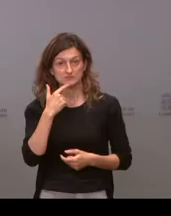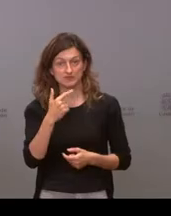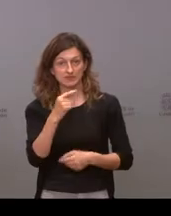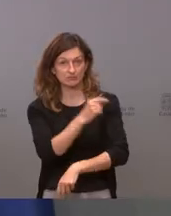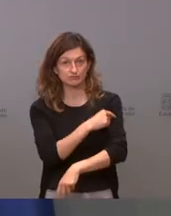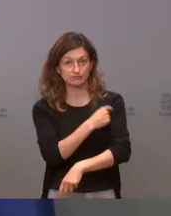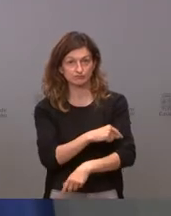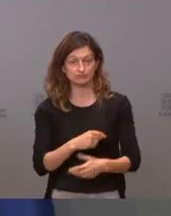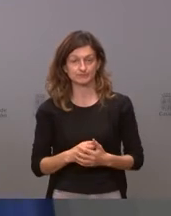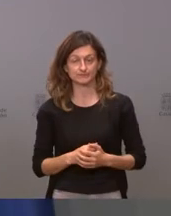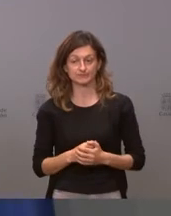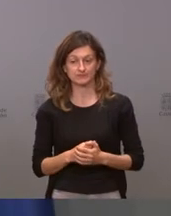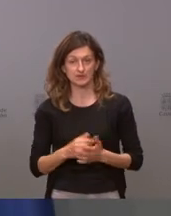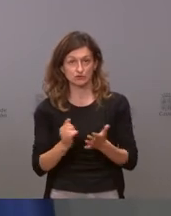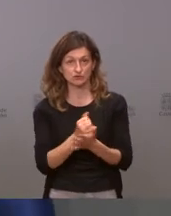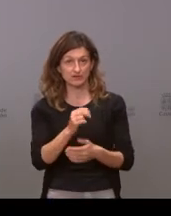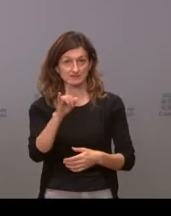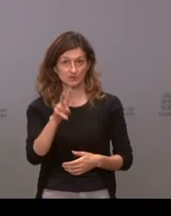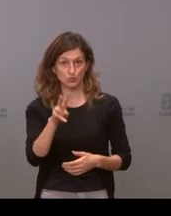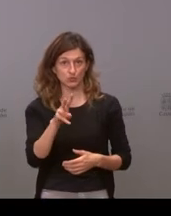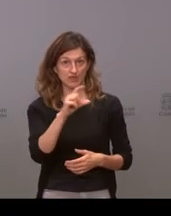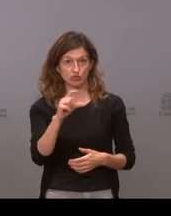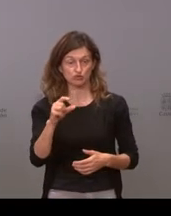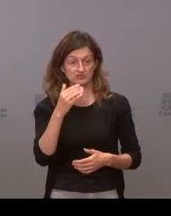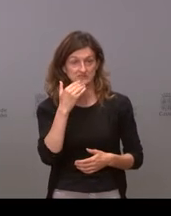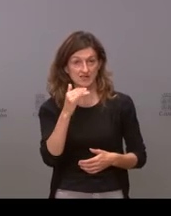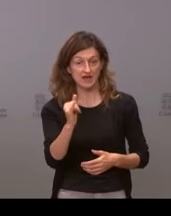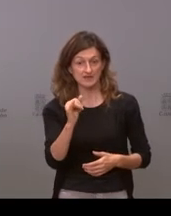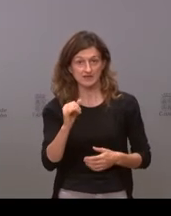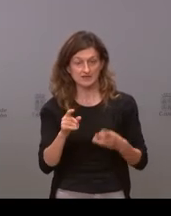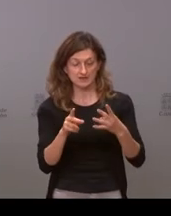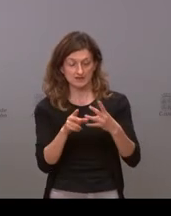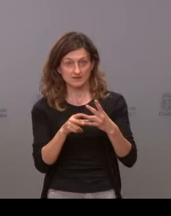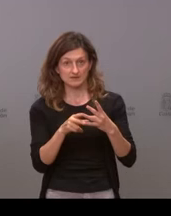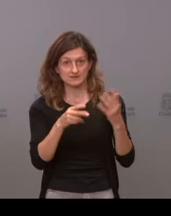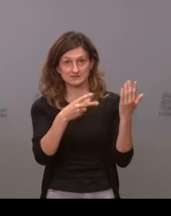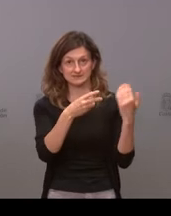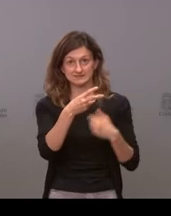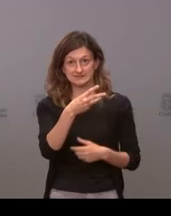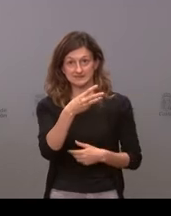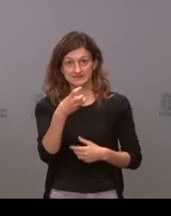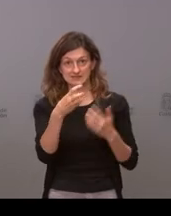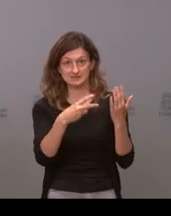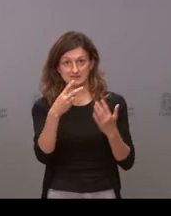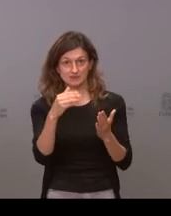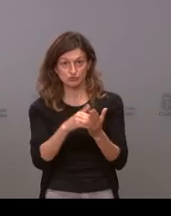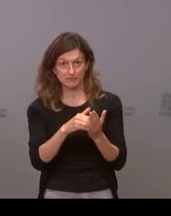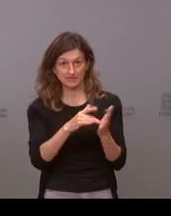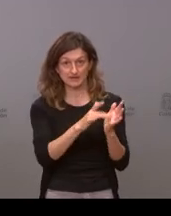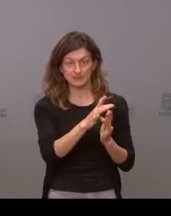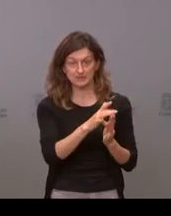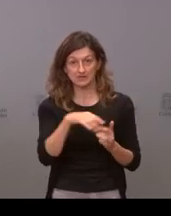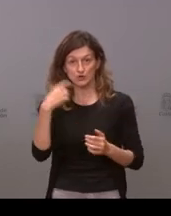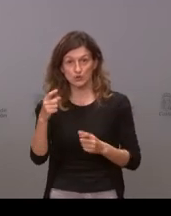poniendo son todas doble dosis si tú tienes en la segunda quincena 372.000 y a las tres semanas inmensa